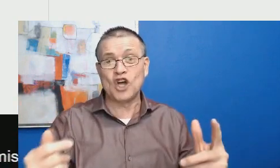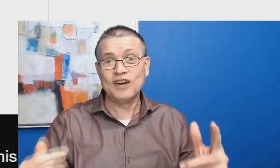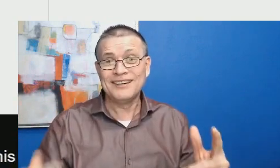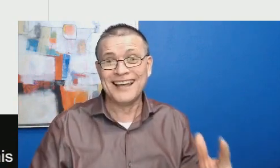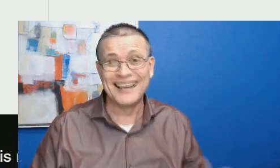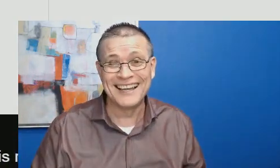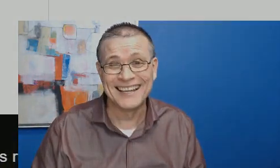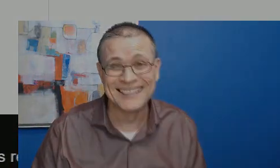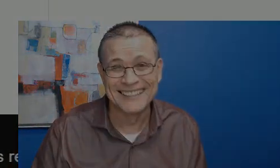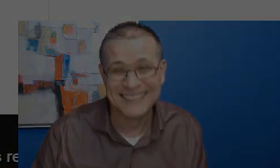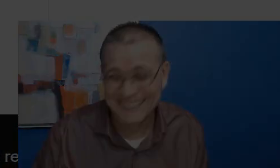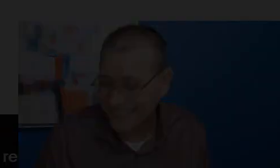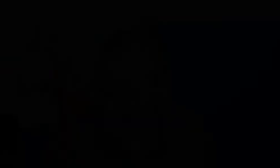corrupción.